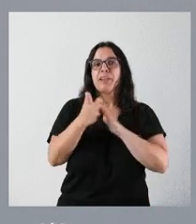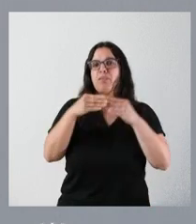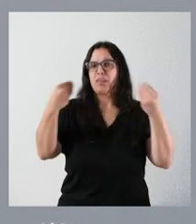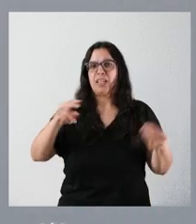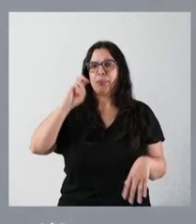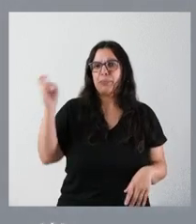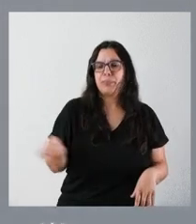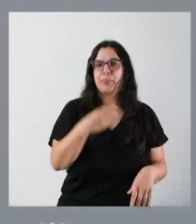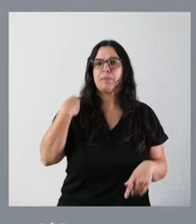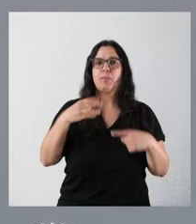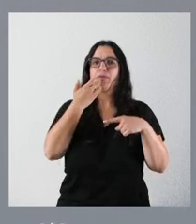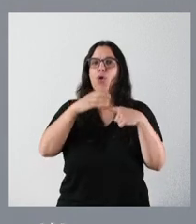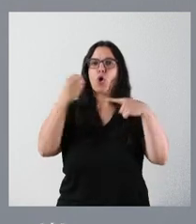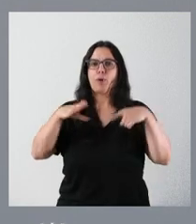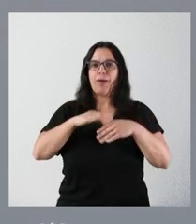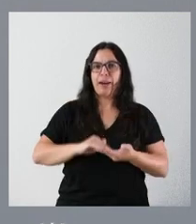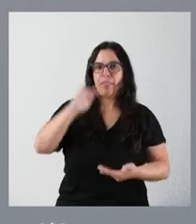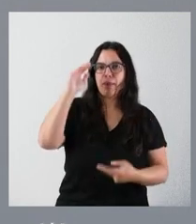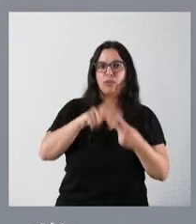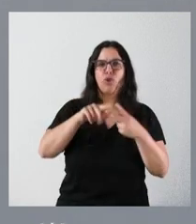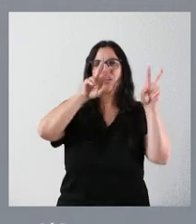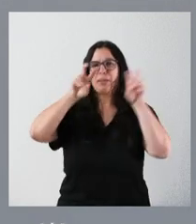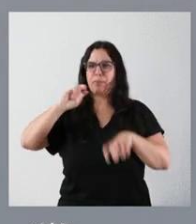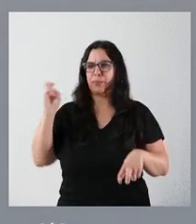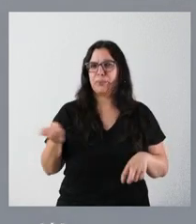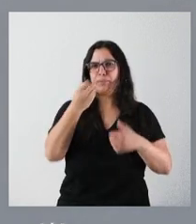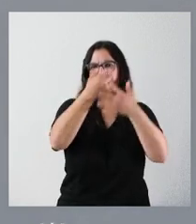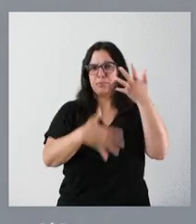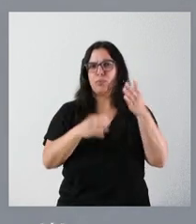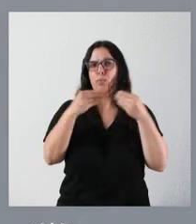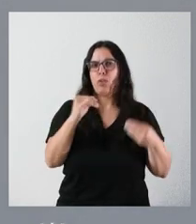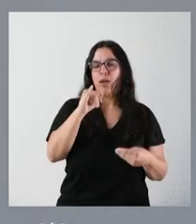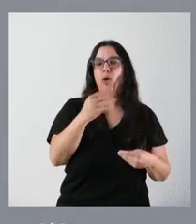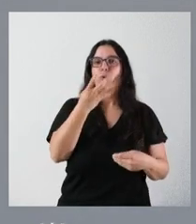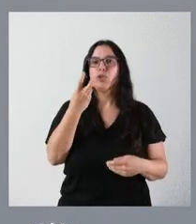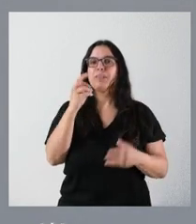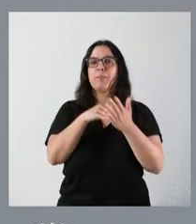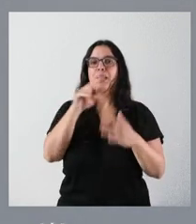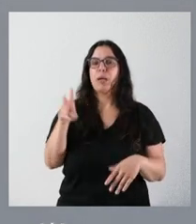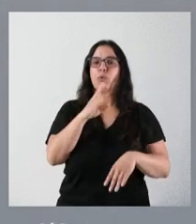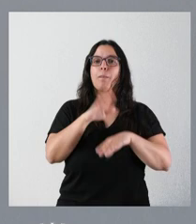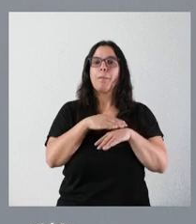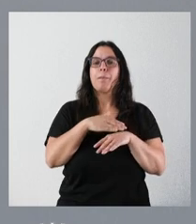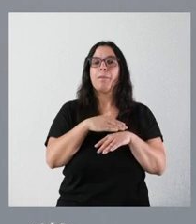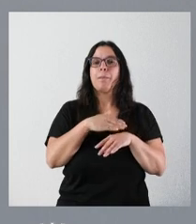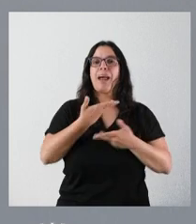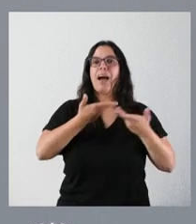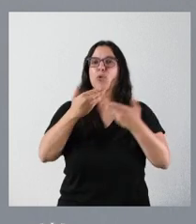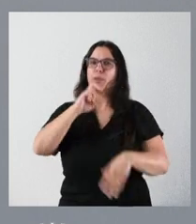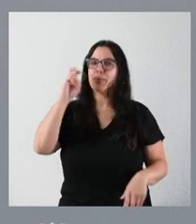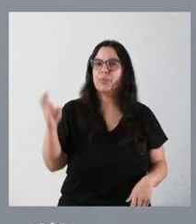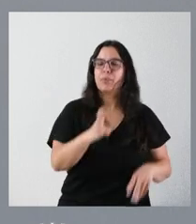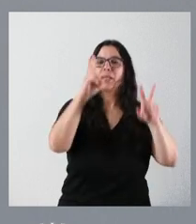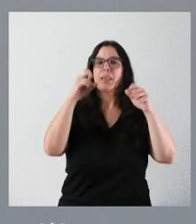incluye la hormona del crecimiento y otro tipo de cuestiones que tienen ustedes en la documentación. 420.000 euros para diversas ayudas en la labor